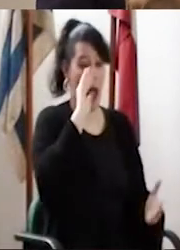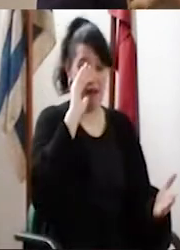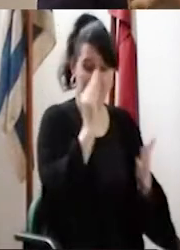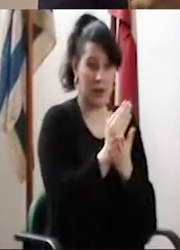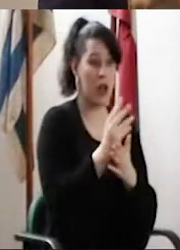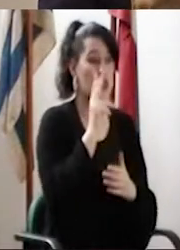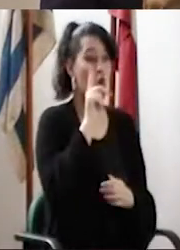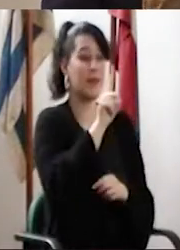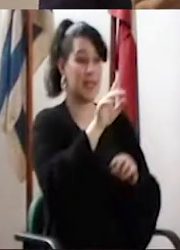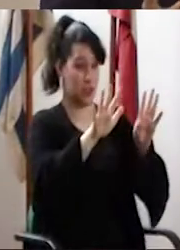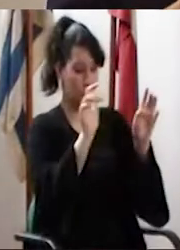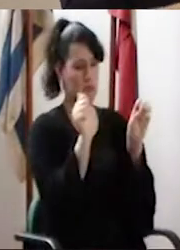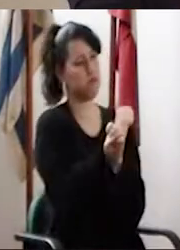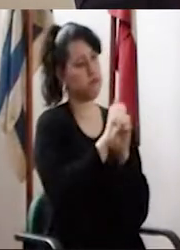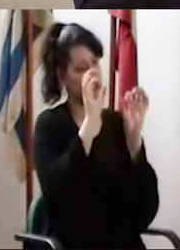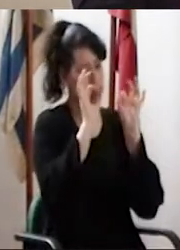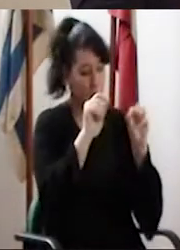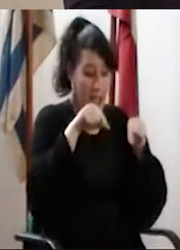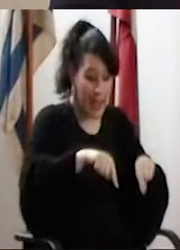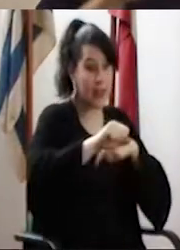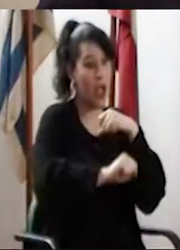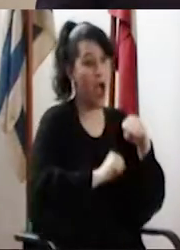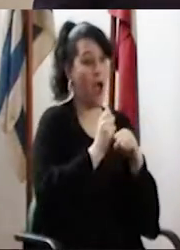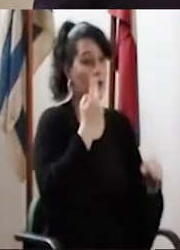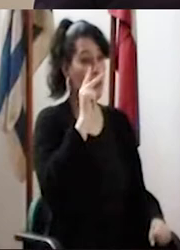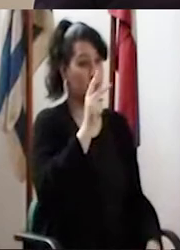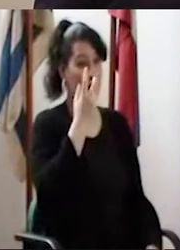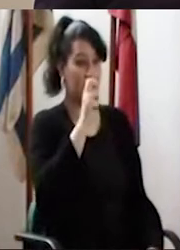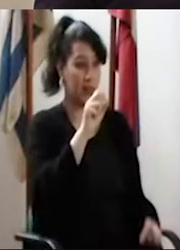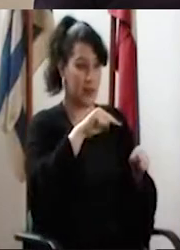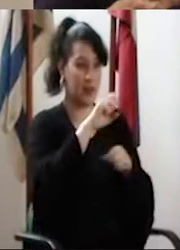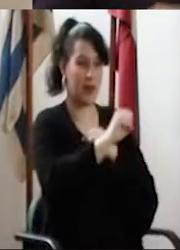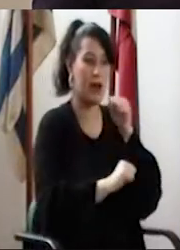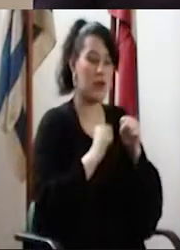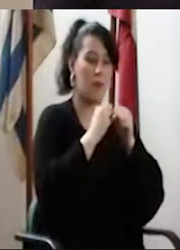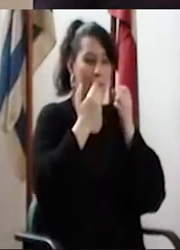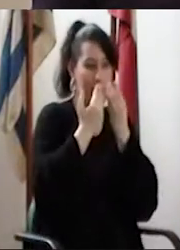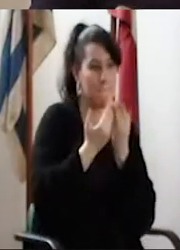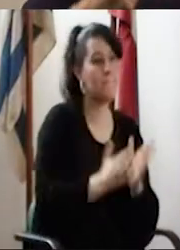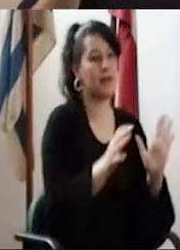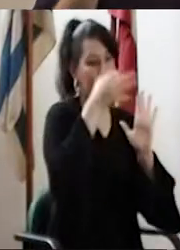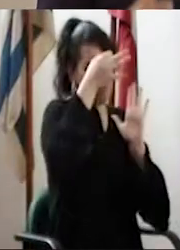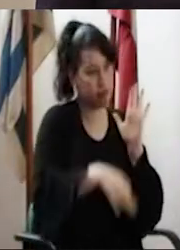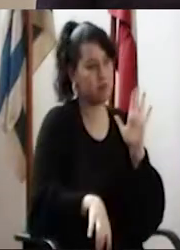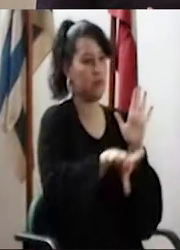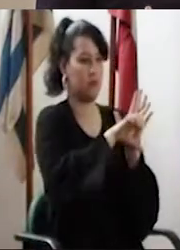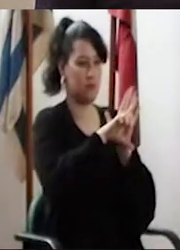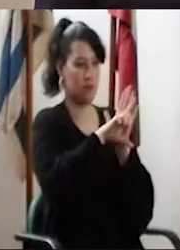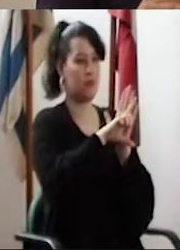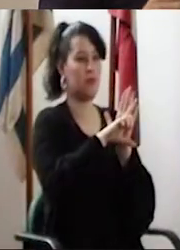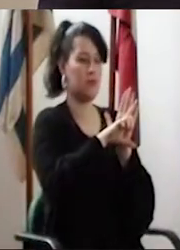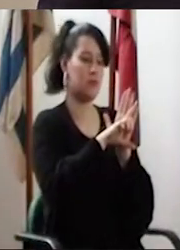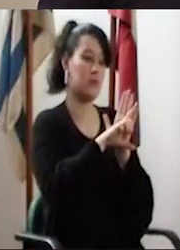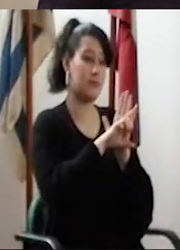Así que la versión definitiva se aprobó en 2019 y este año, 2020, es un año de implementación,